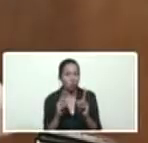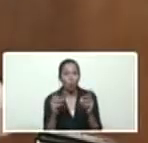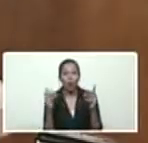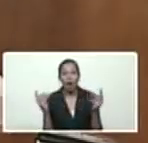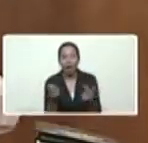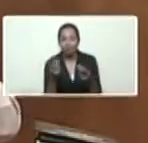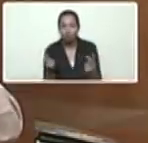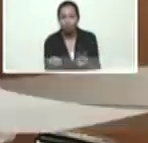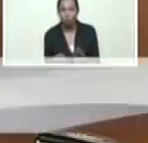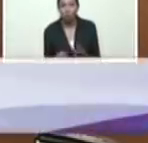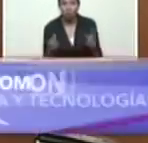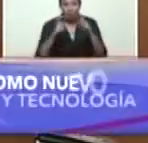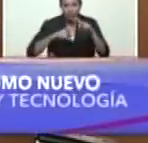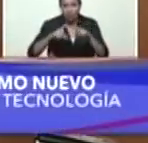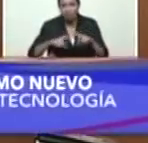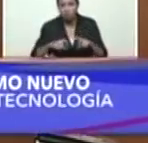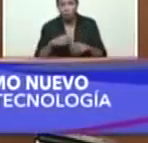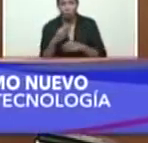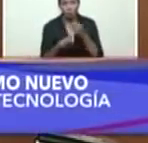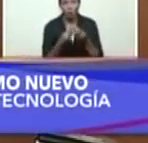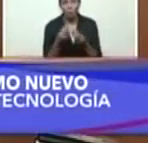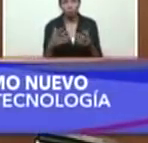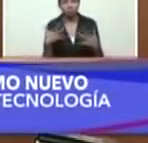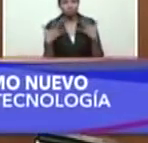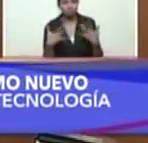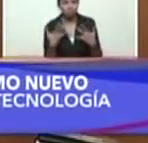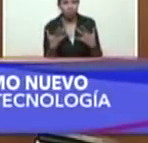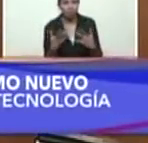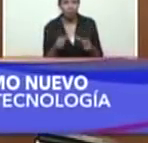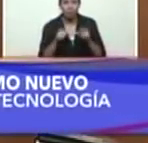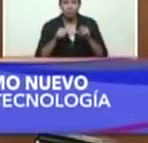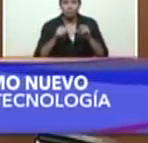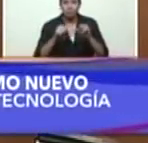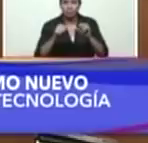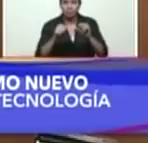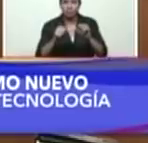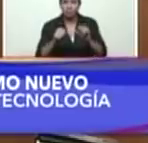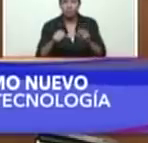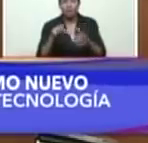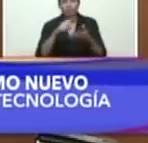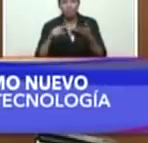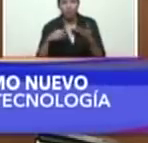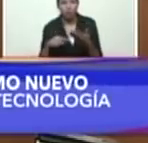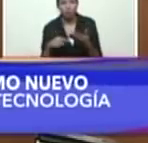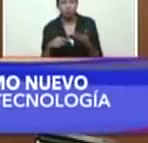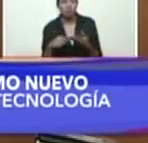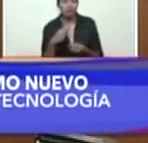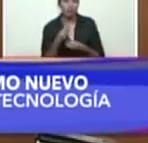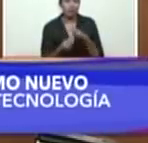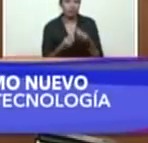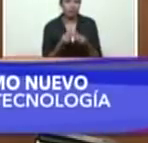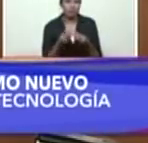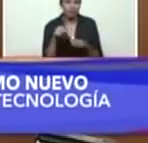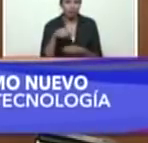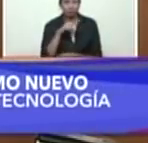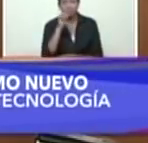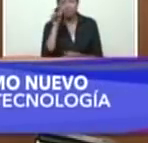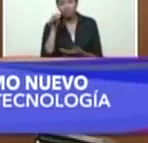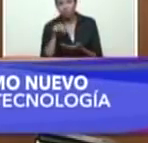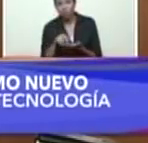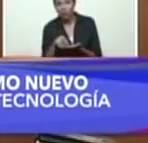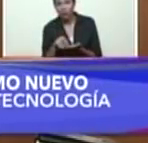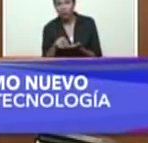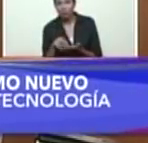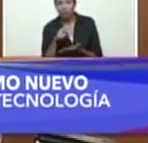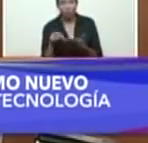revisión decisión acción permanente de las acciones nacionales de generación transmisión de las acciones